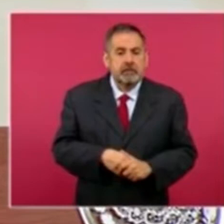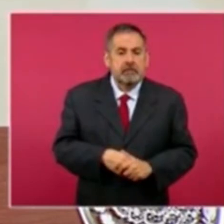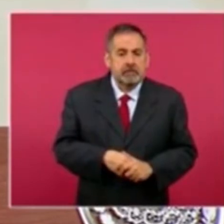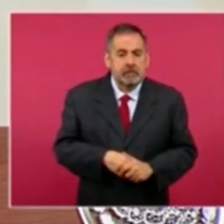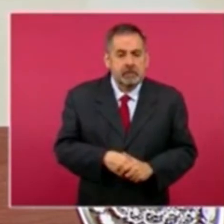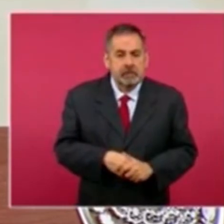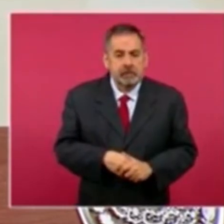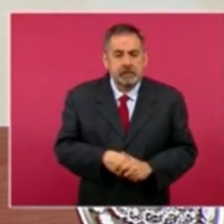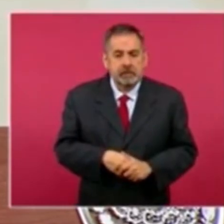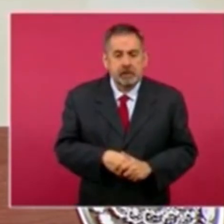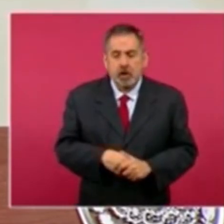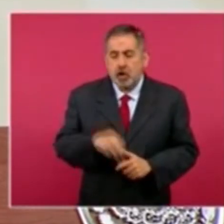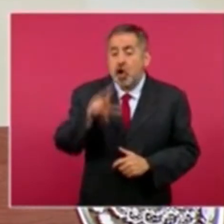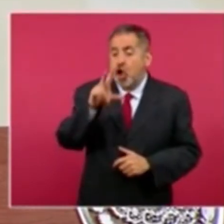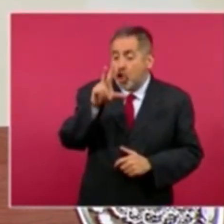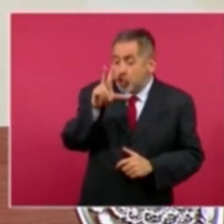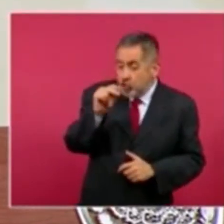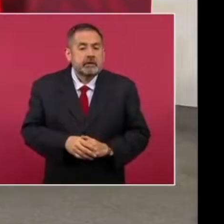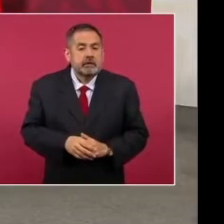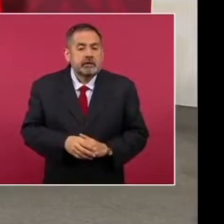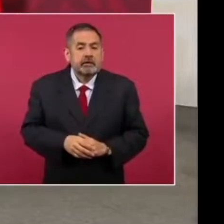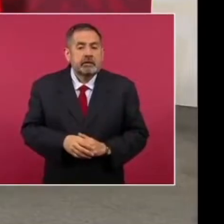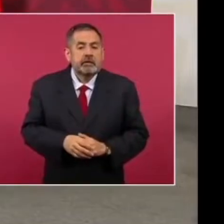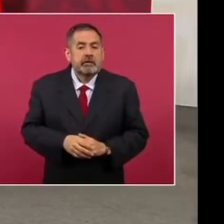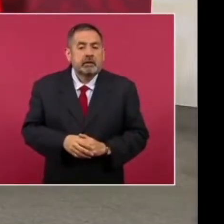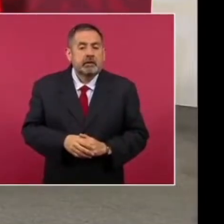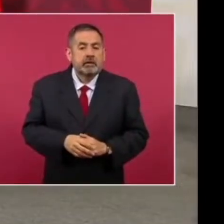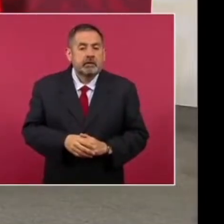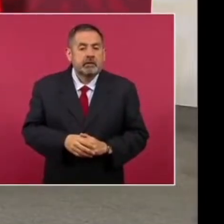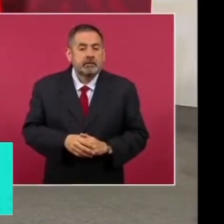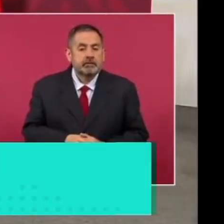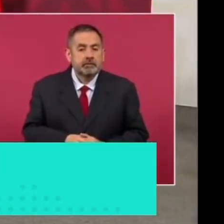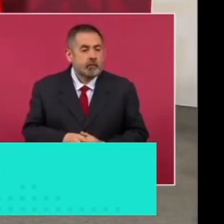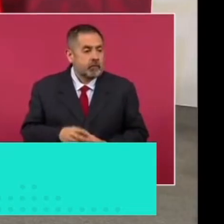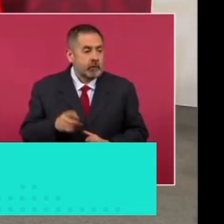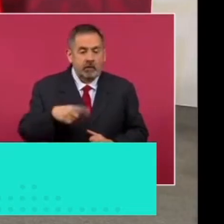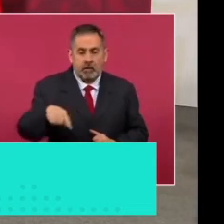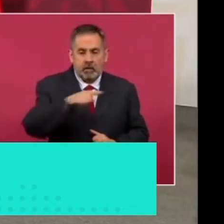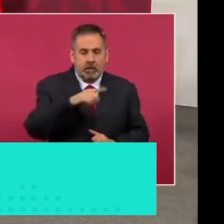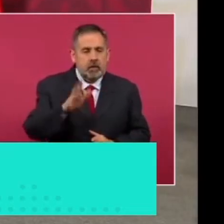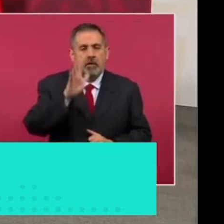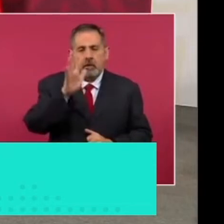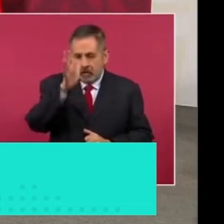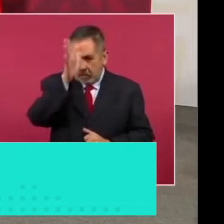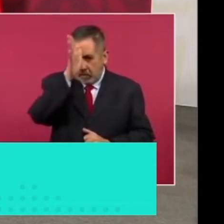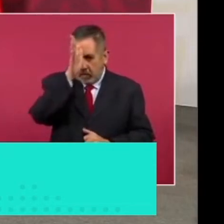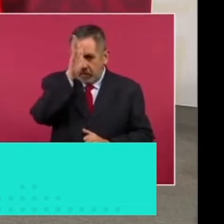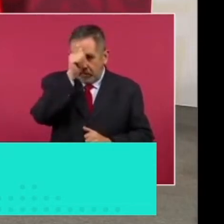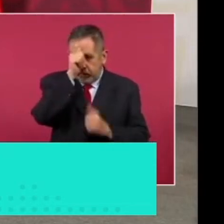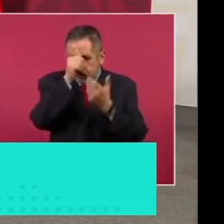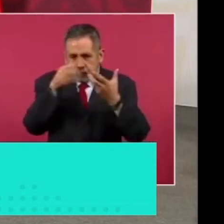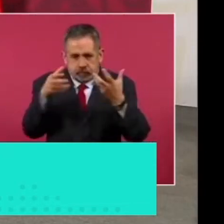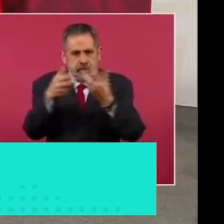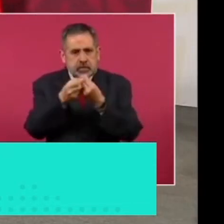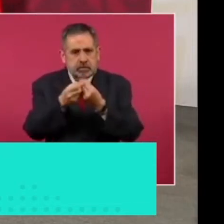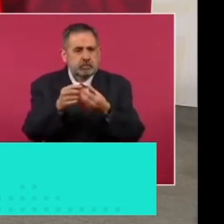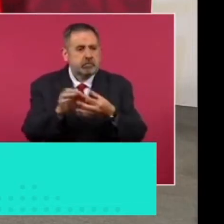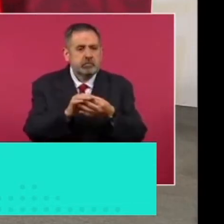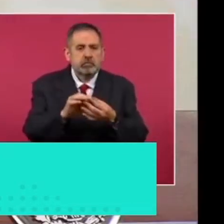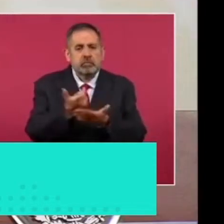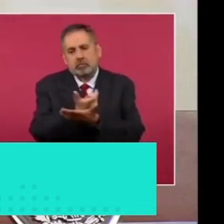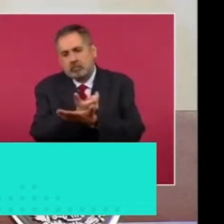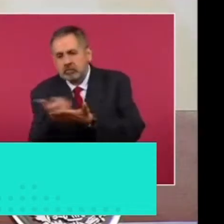el presidente Andrés Manuel López Obrador. Ya llegaron a un acuerdo para el